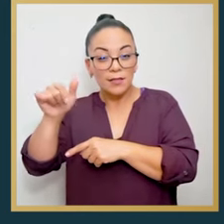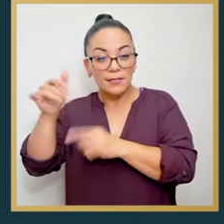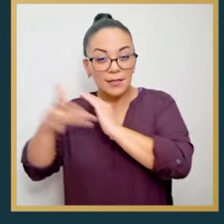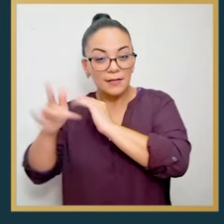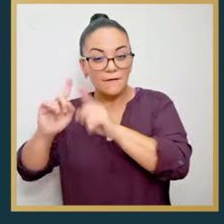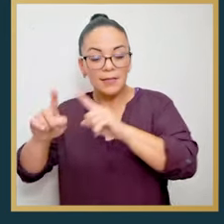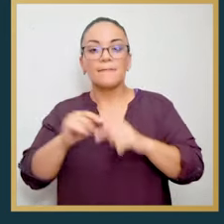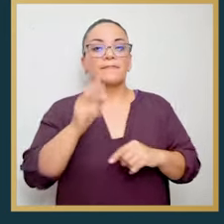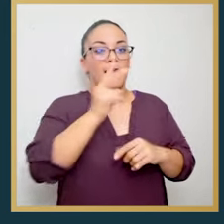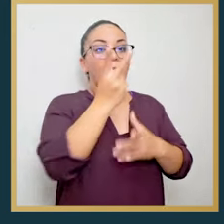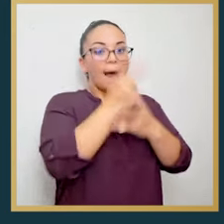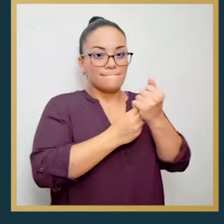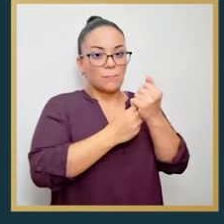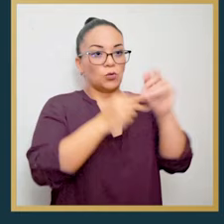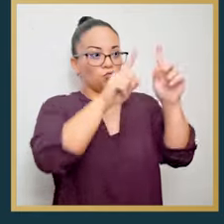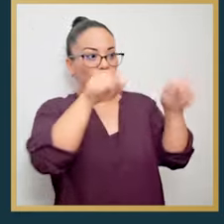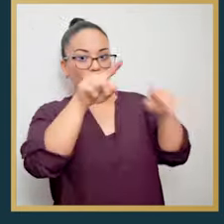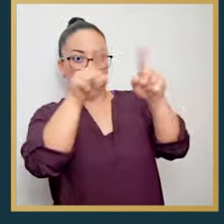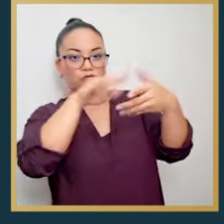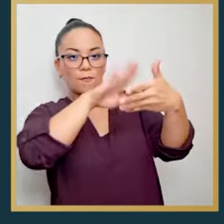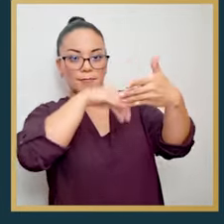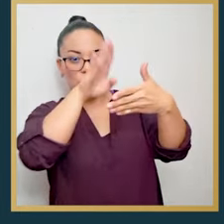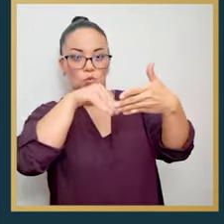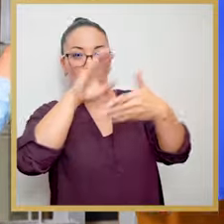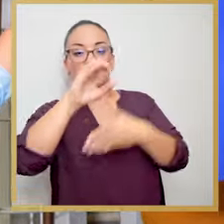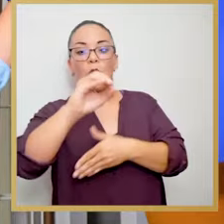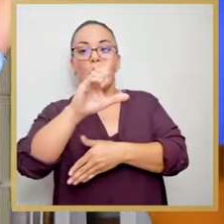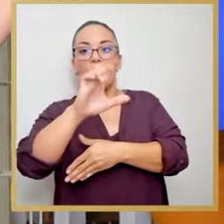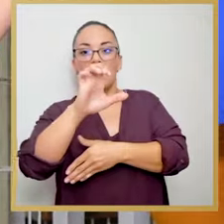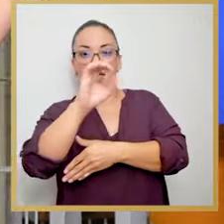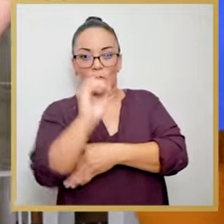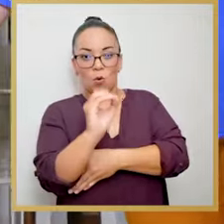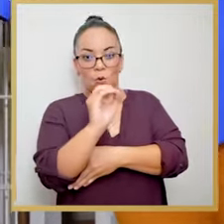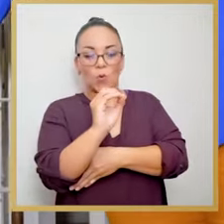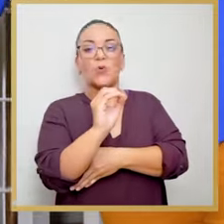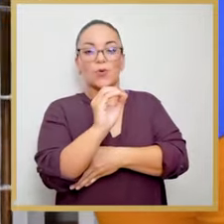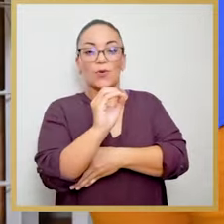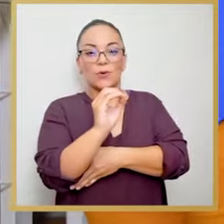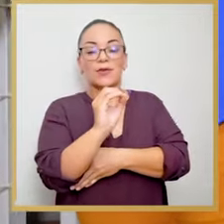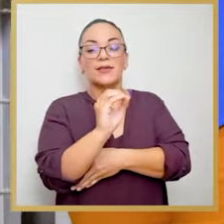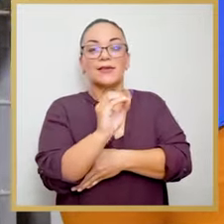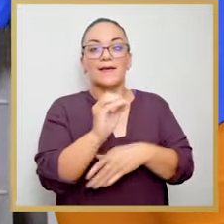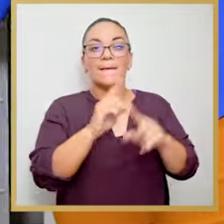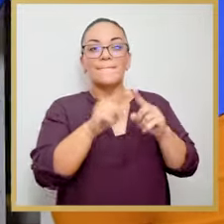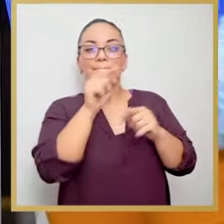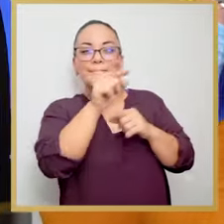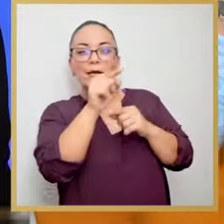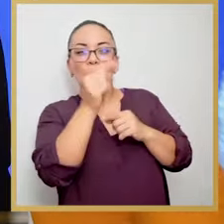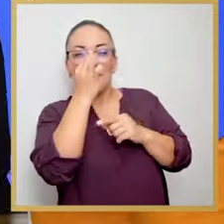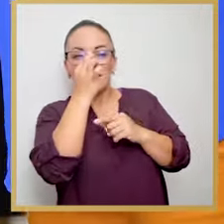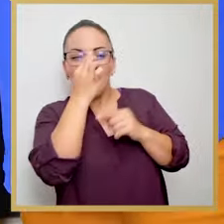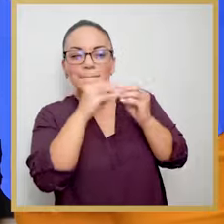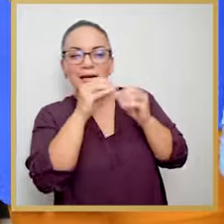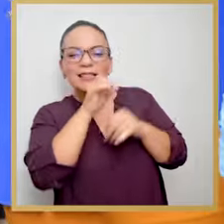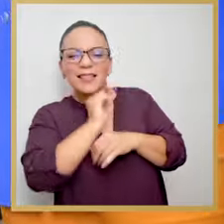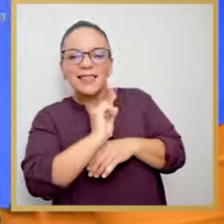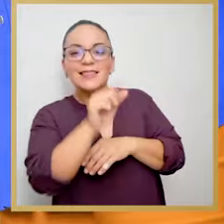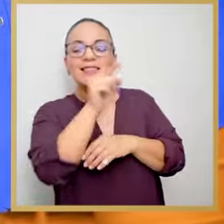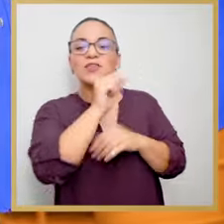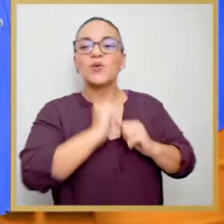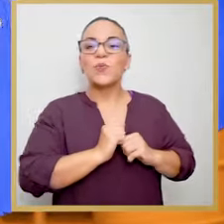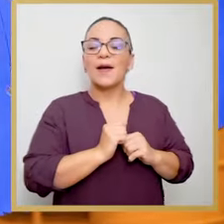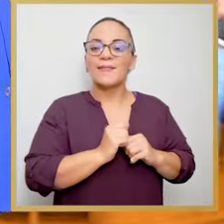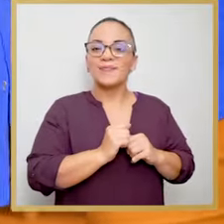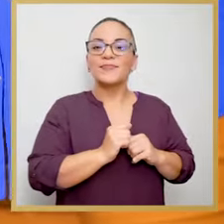dos pinturas son al óleo, la mayoría de las pinturas son al óleo. Esta, igual, tiene una factura más antigua,